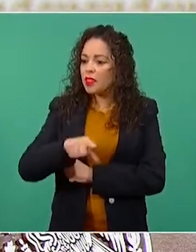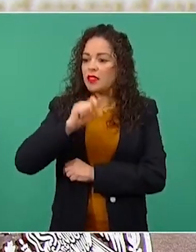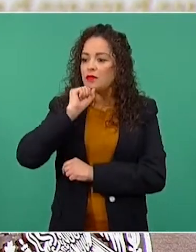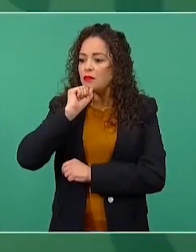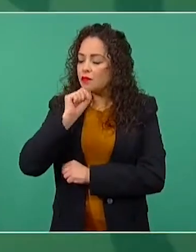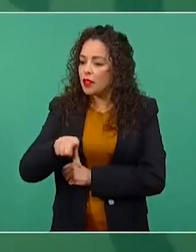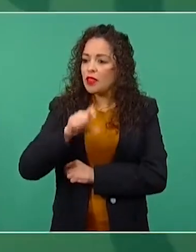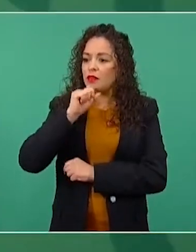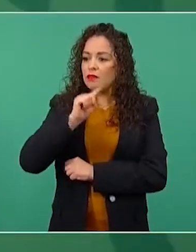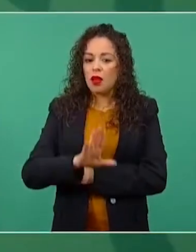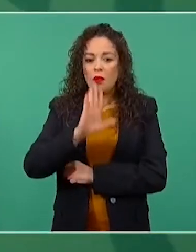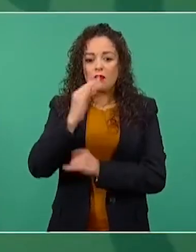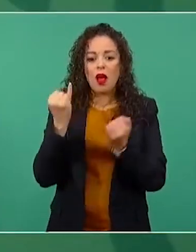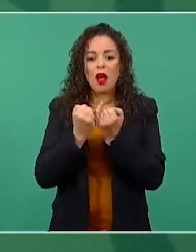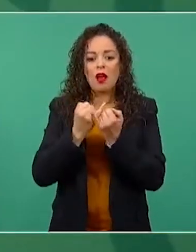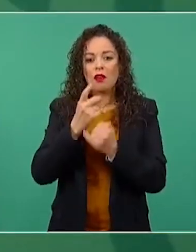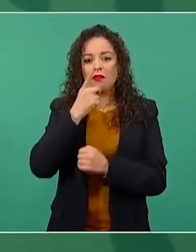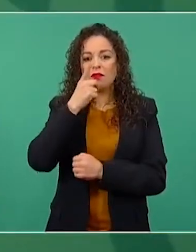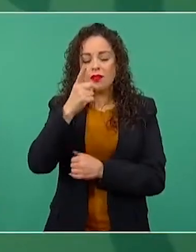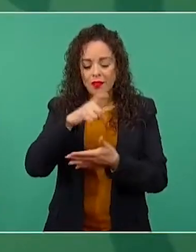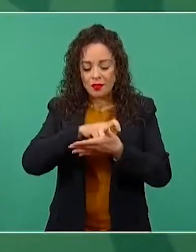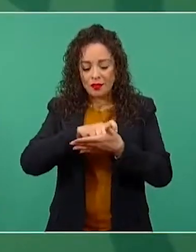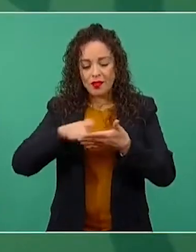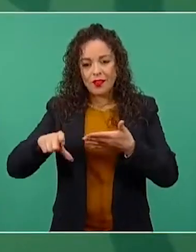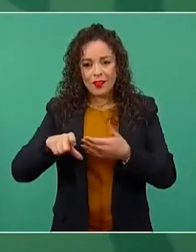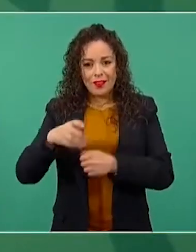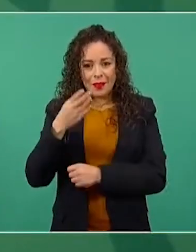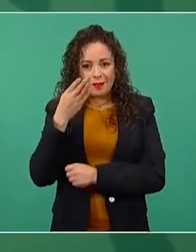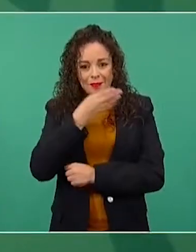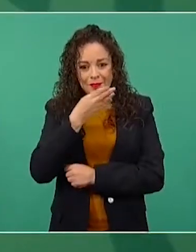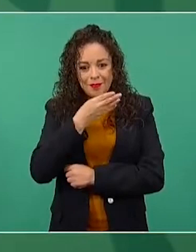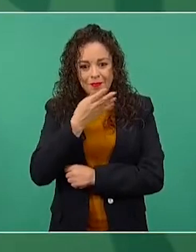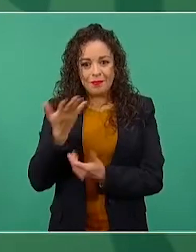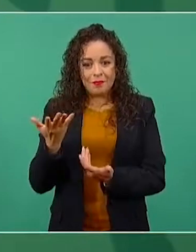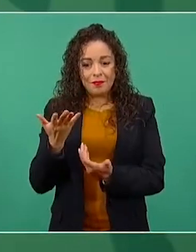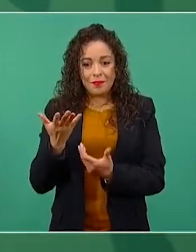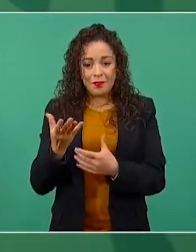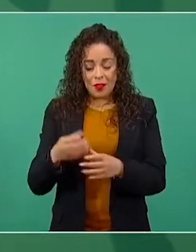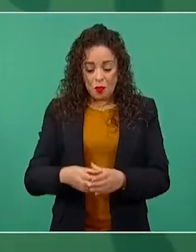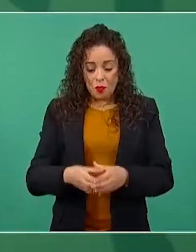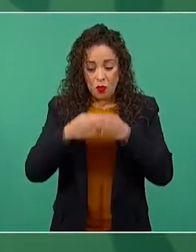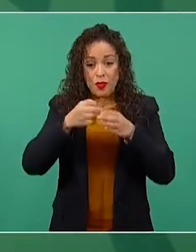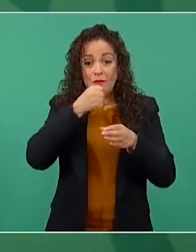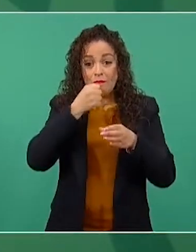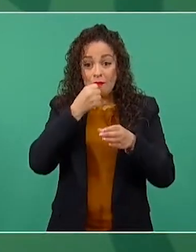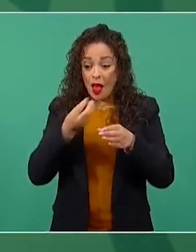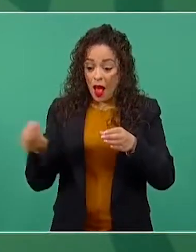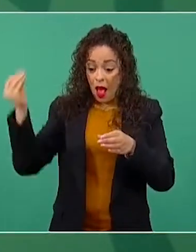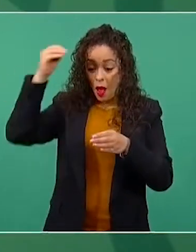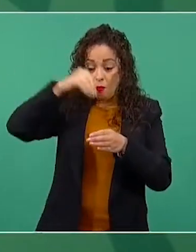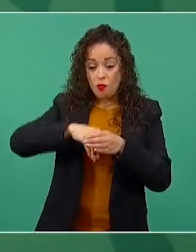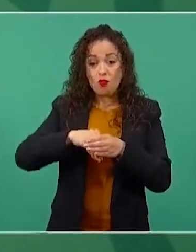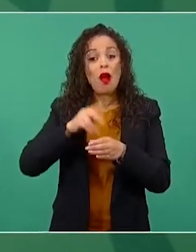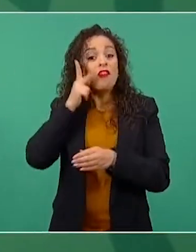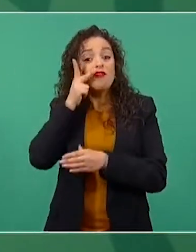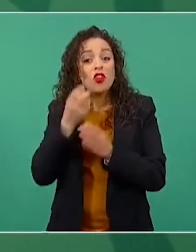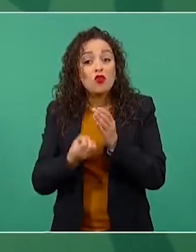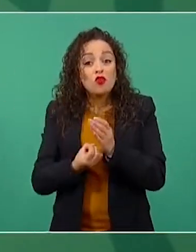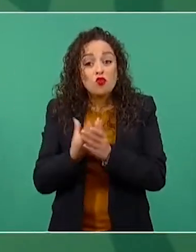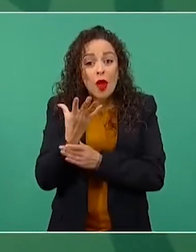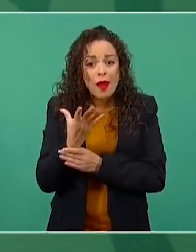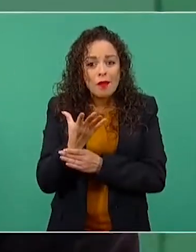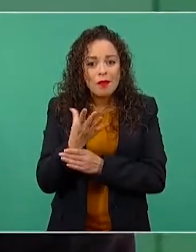vino nuevo en botellas viejas, ya no se puede hacer la política como antes.